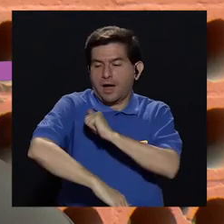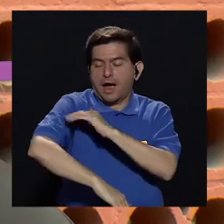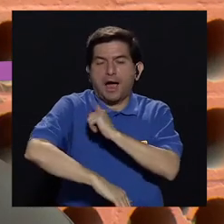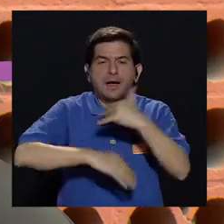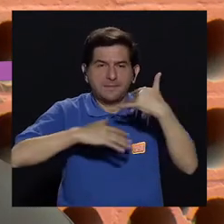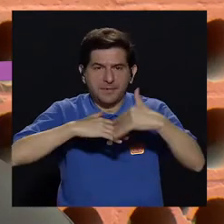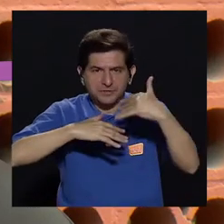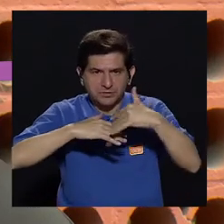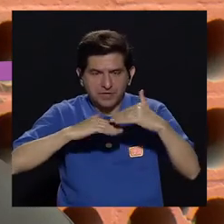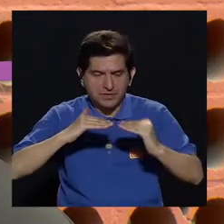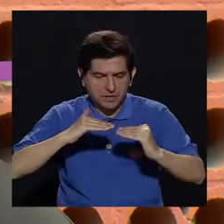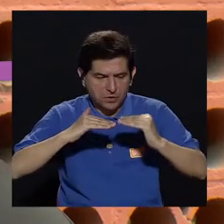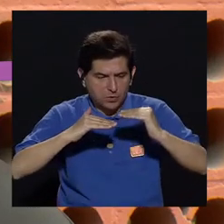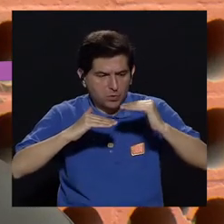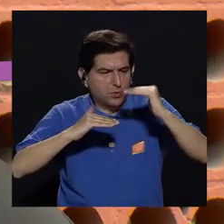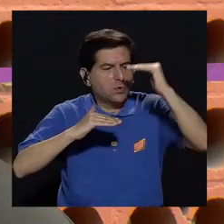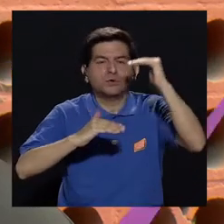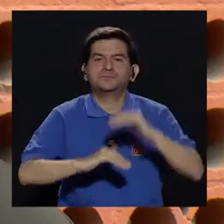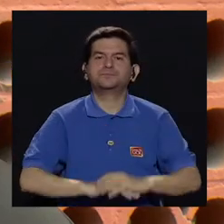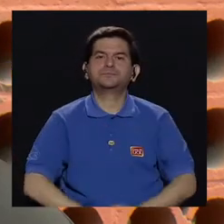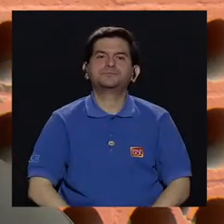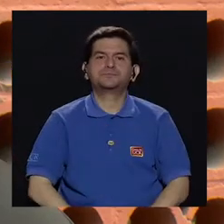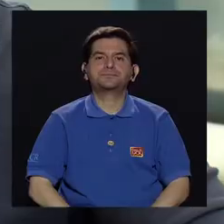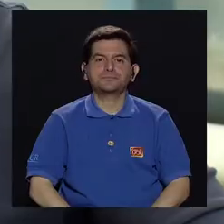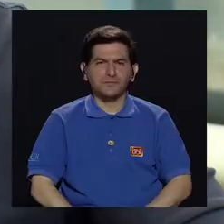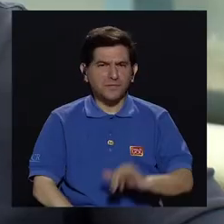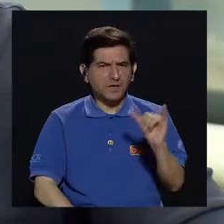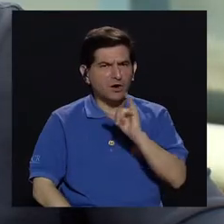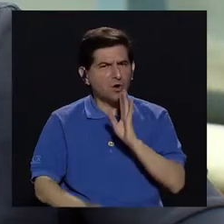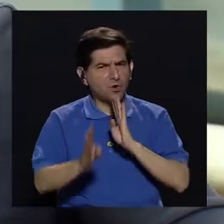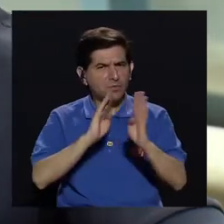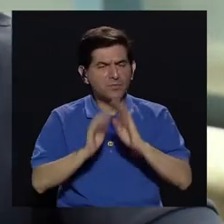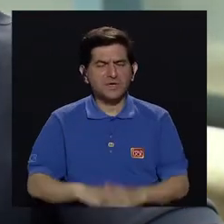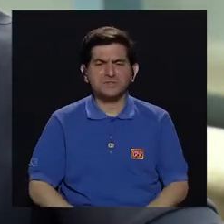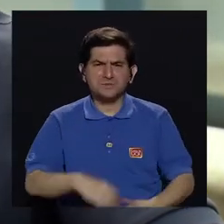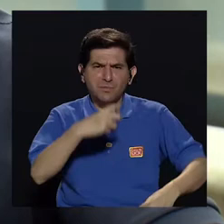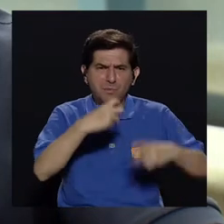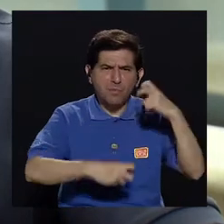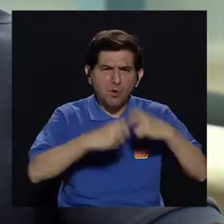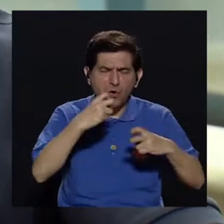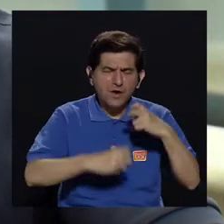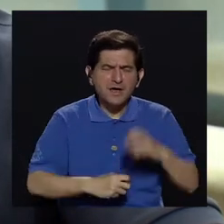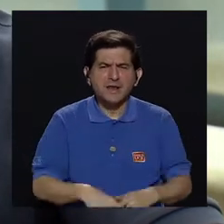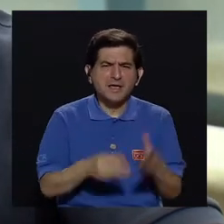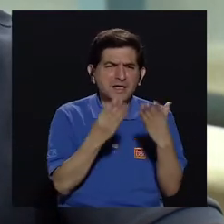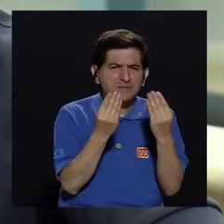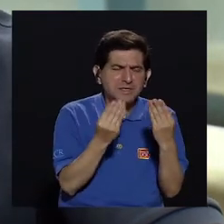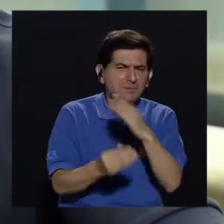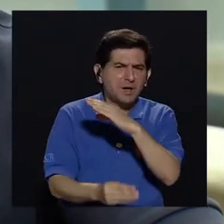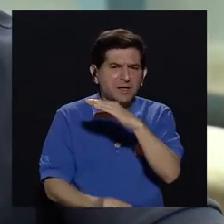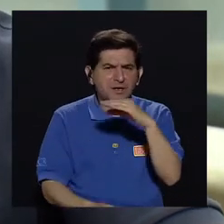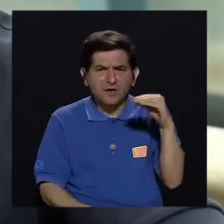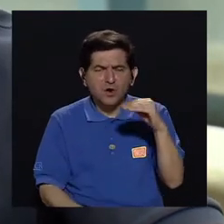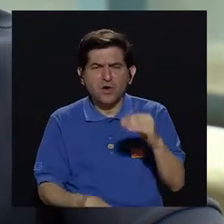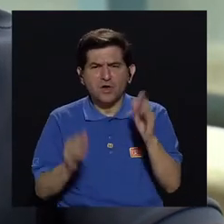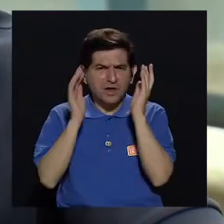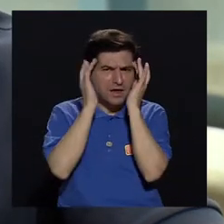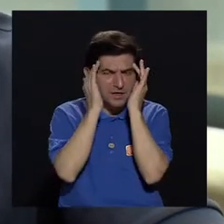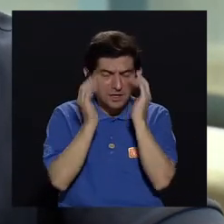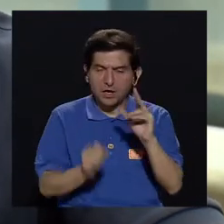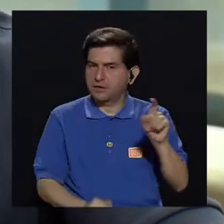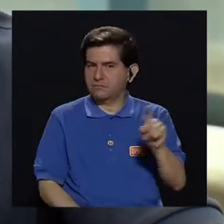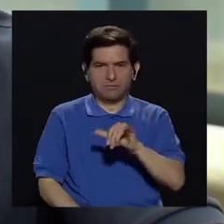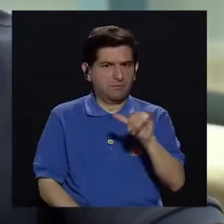aumentando también la presión sanguínea. Marcela, ¿y es lo mismo hablar de una crisis de pánico que de una crisis de ansiedad o no